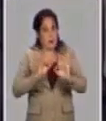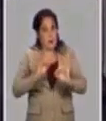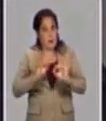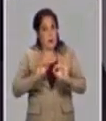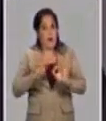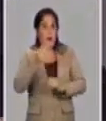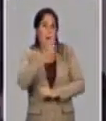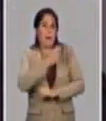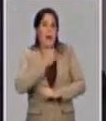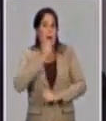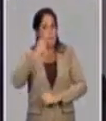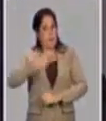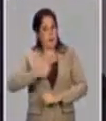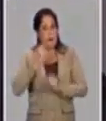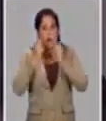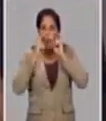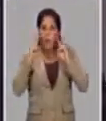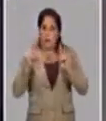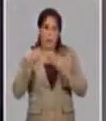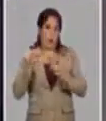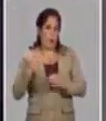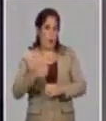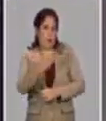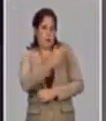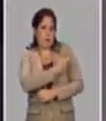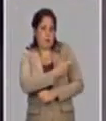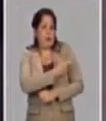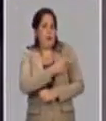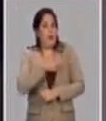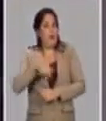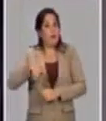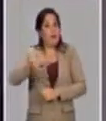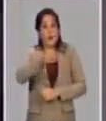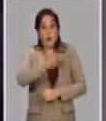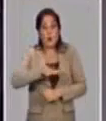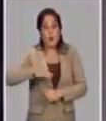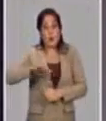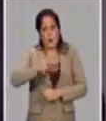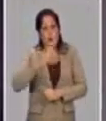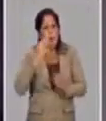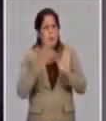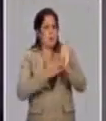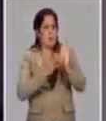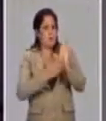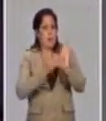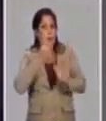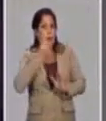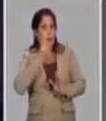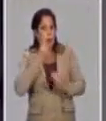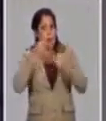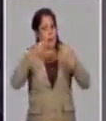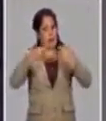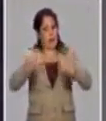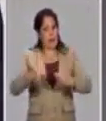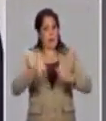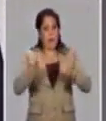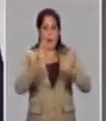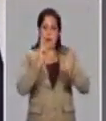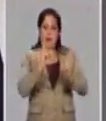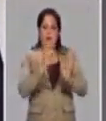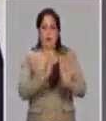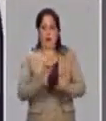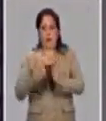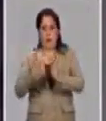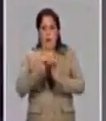seguridad de los voluntarios, de los sujetos que son vacunados, pero también que hayan todas las evidencias que permitan tomar la decisión